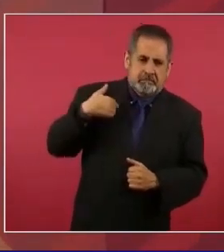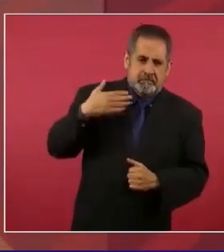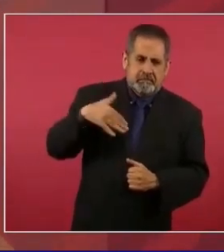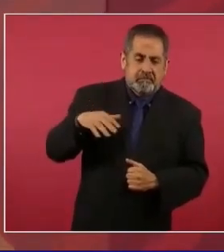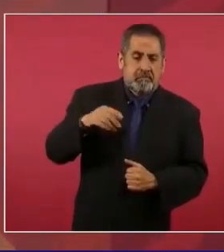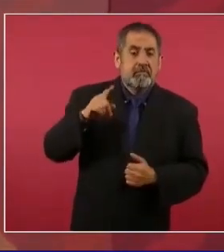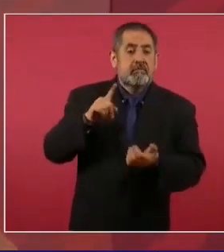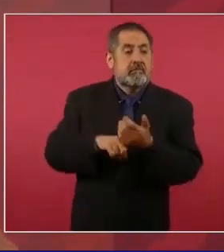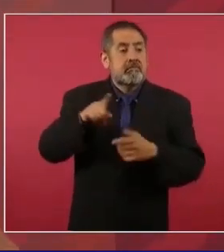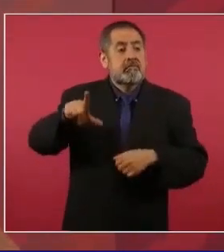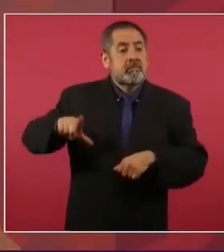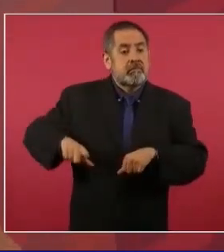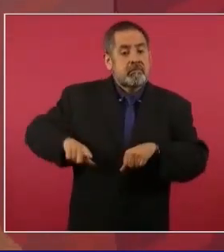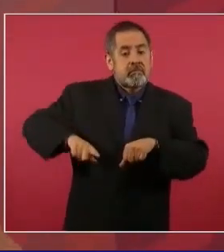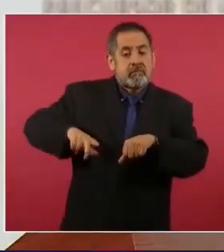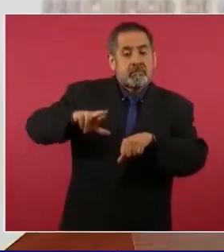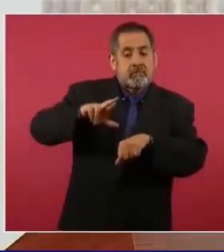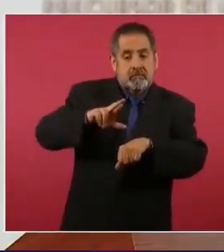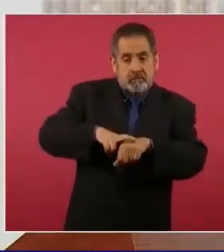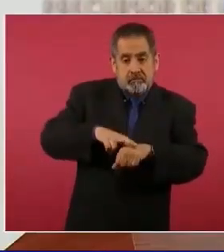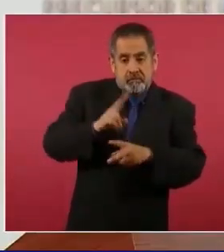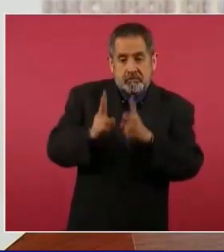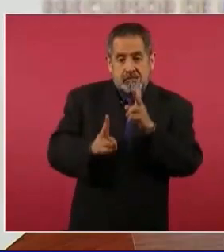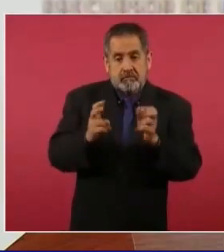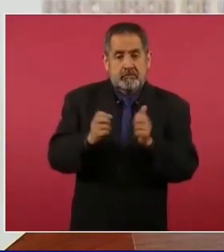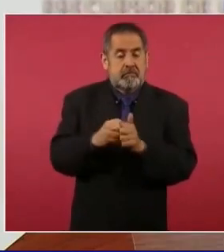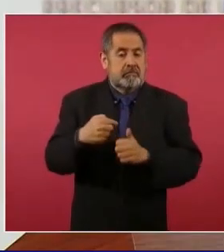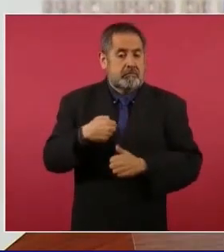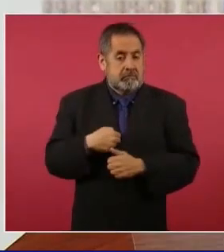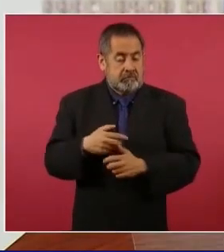quería el gobernador hablar conmigo.